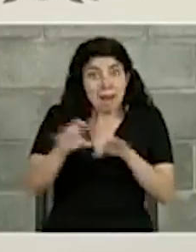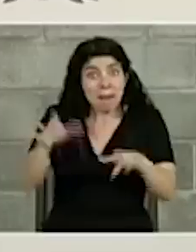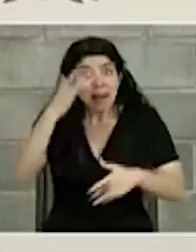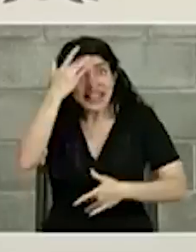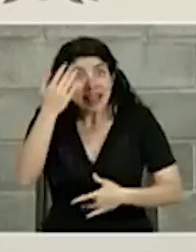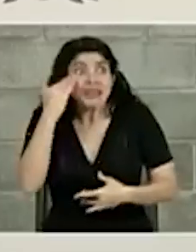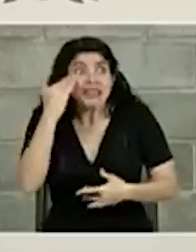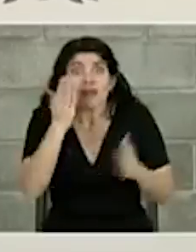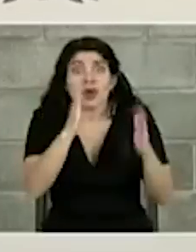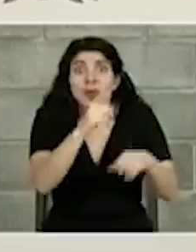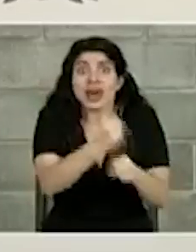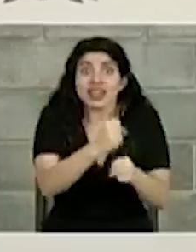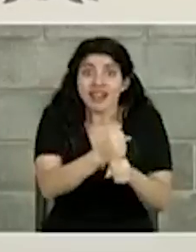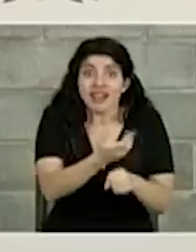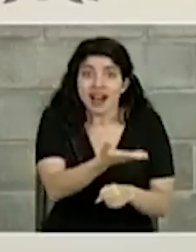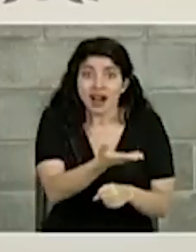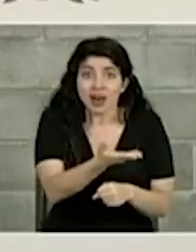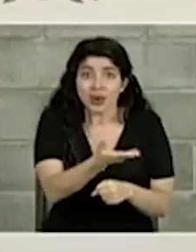hay desempleo